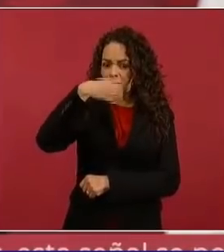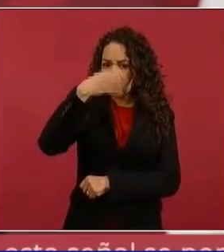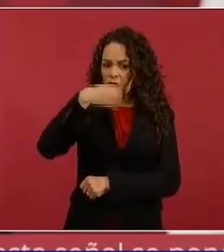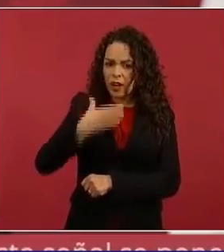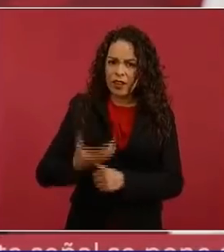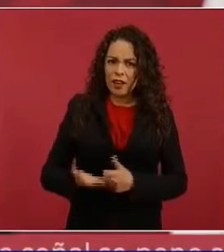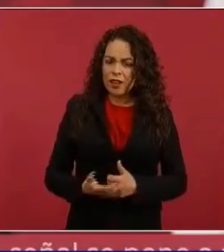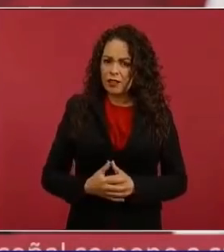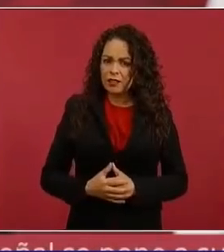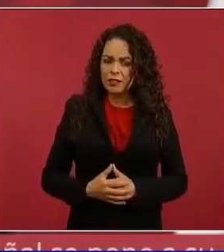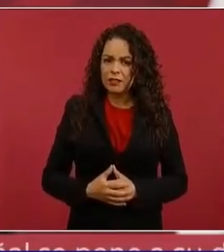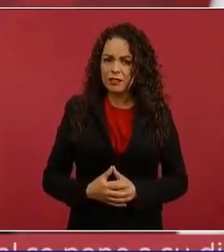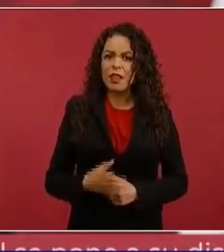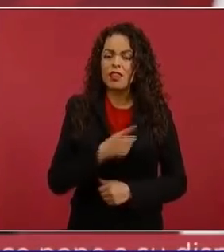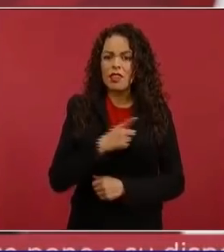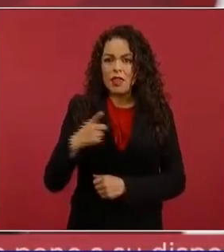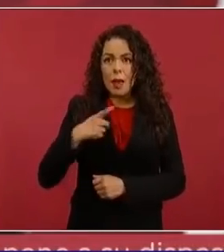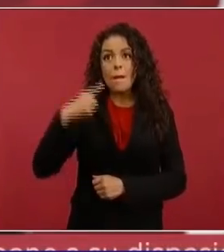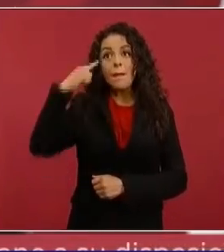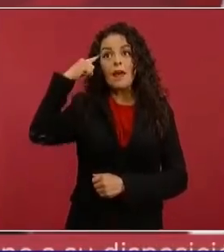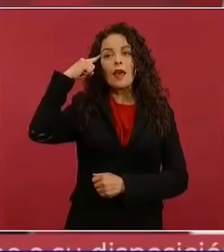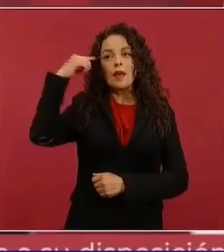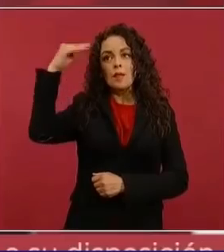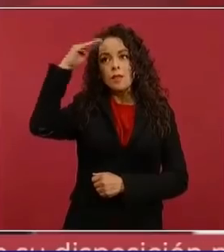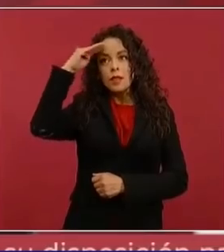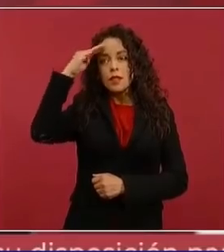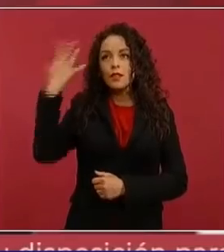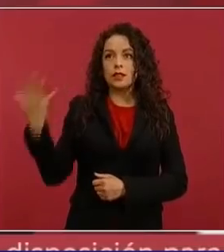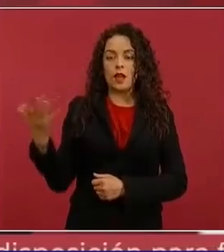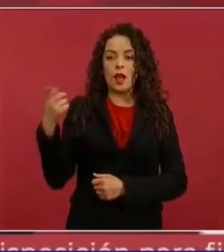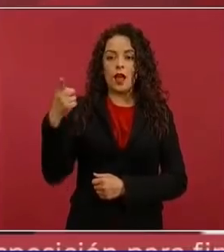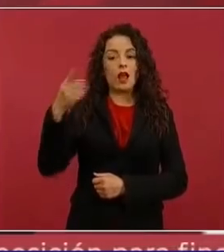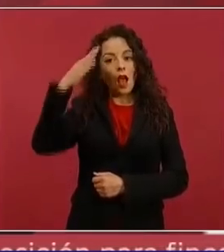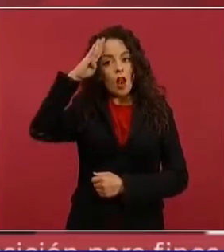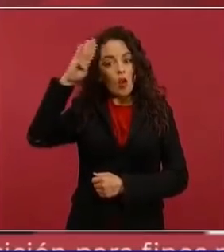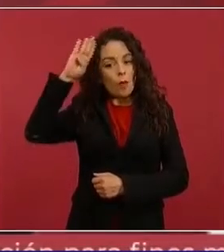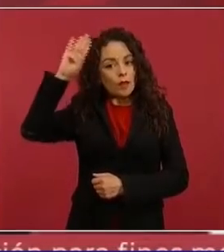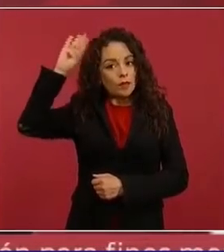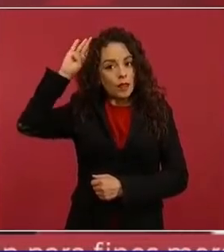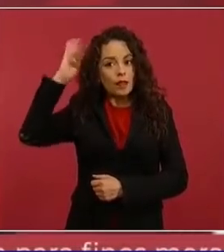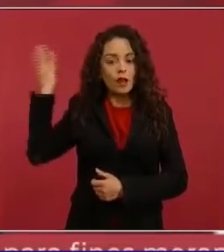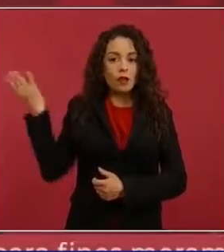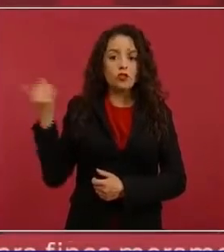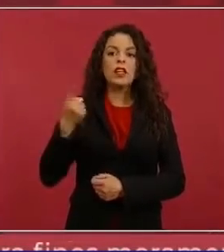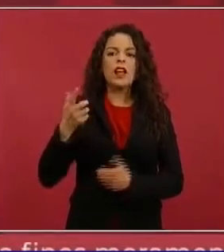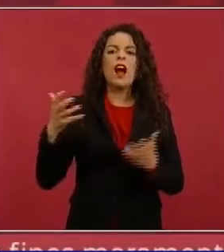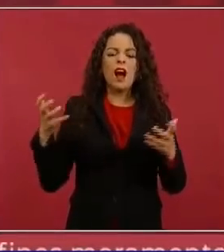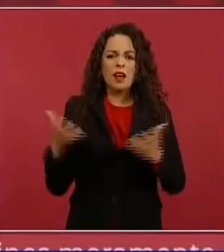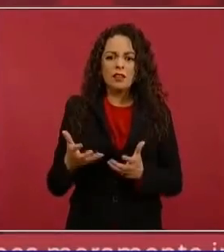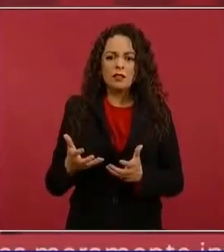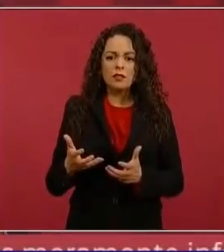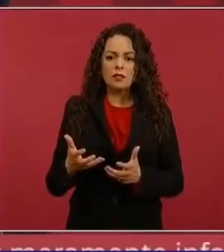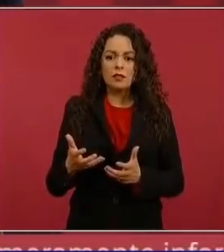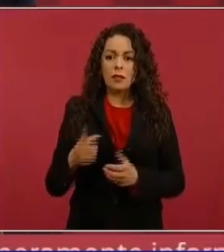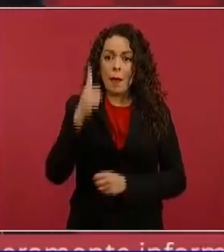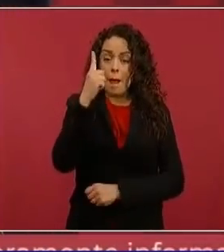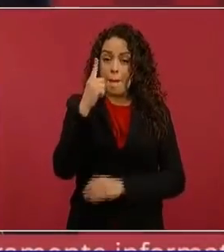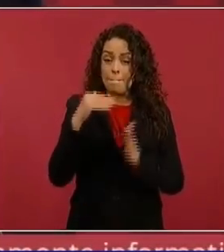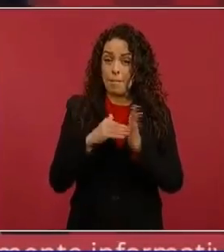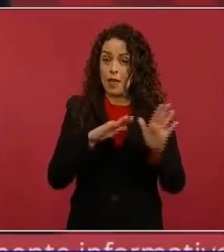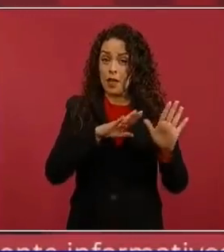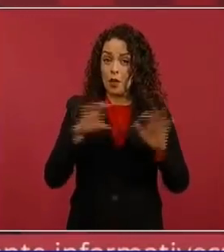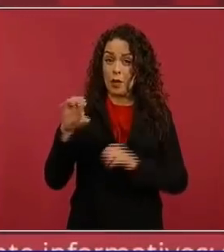y que piensen que Adolfo López Mateos nacionalizó en 1960